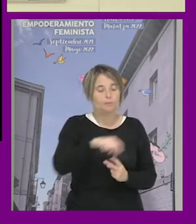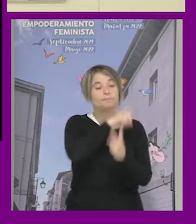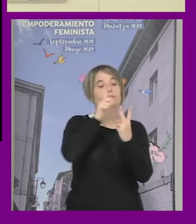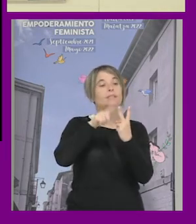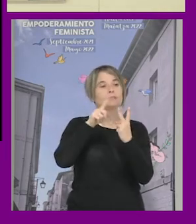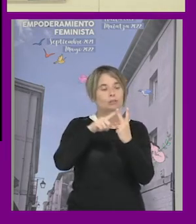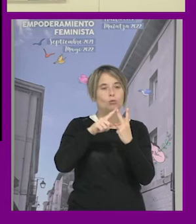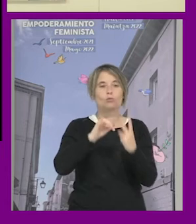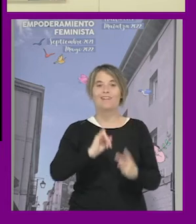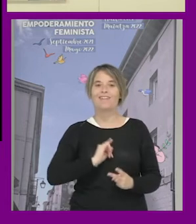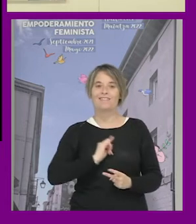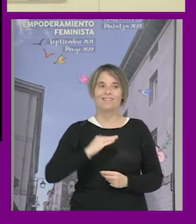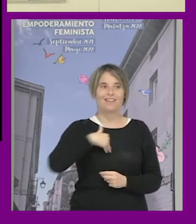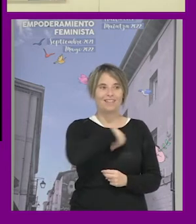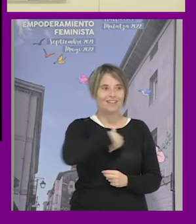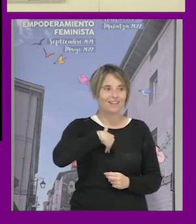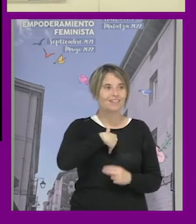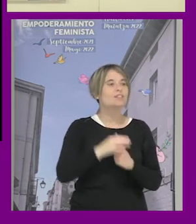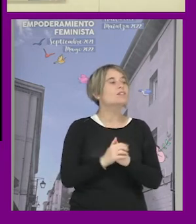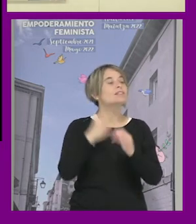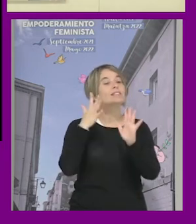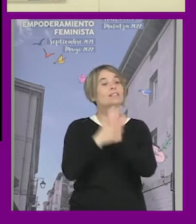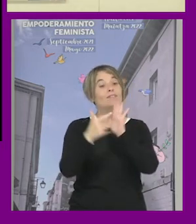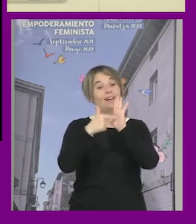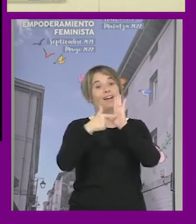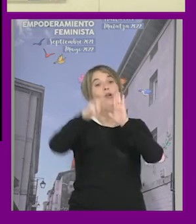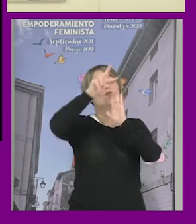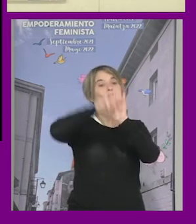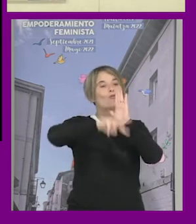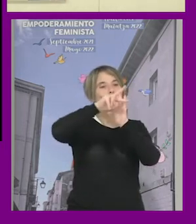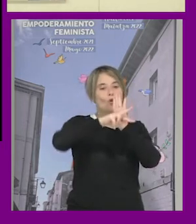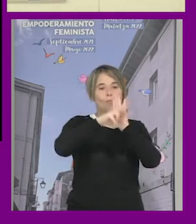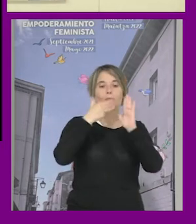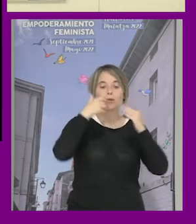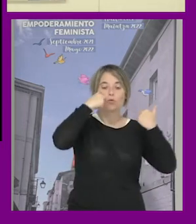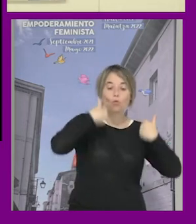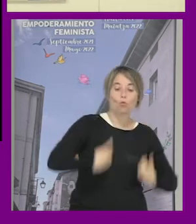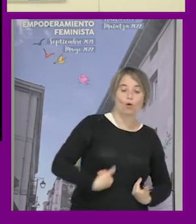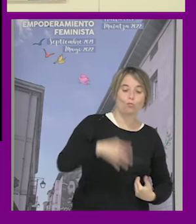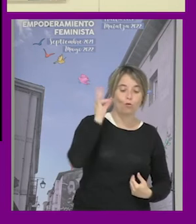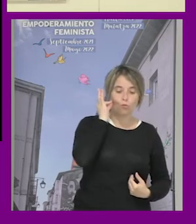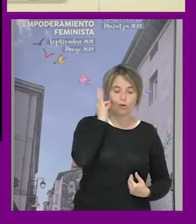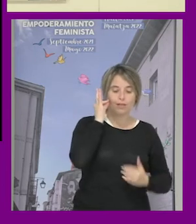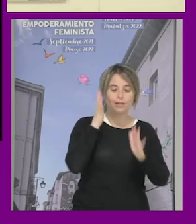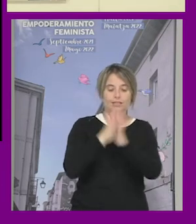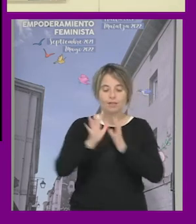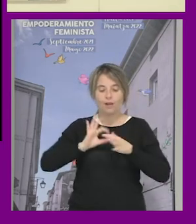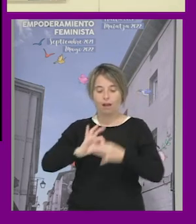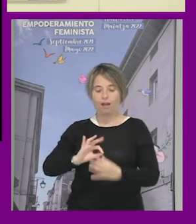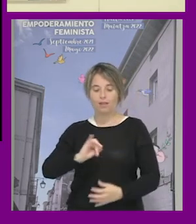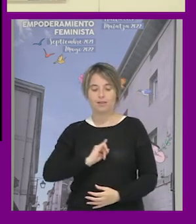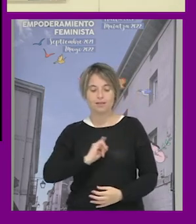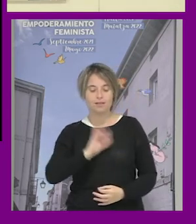segundo lugar la identidad de género por tanto como la norma establece que de tener un cuerpo de hembra tienes que sentirse identificado como mujer